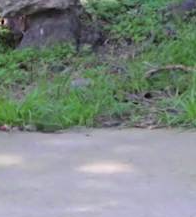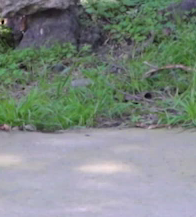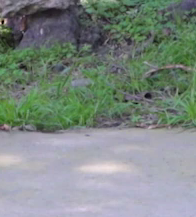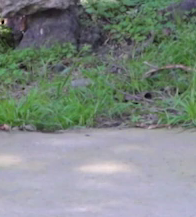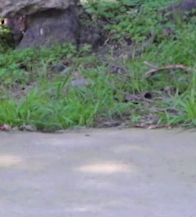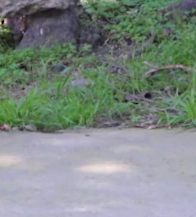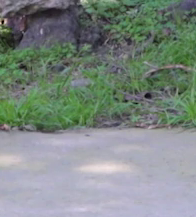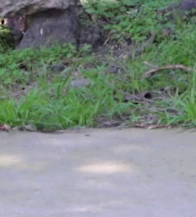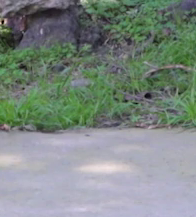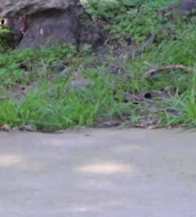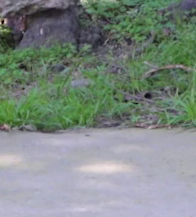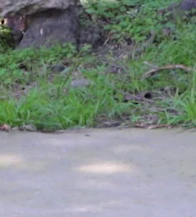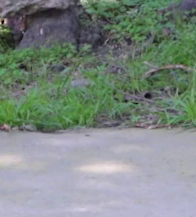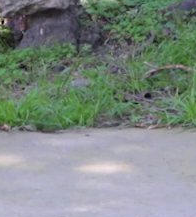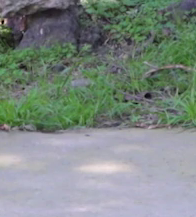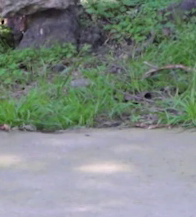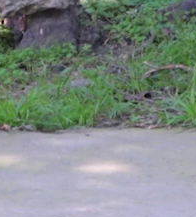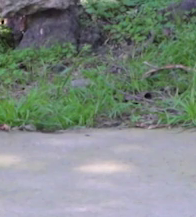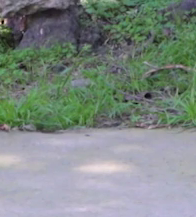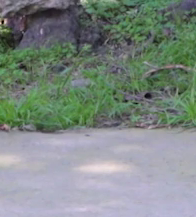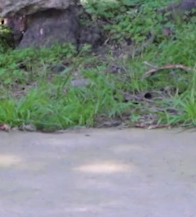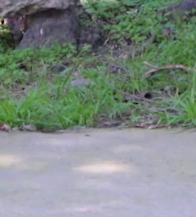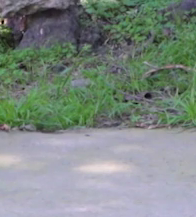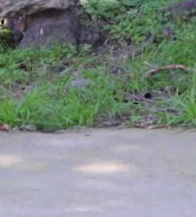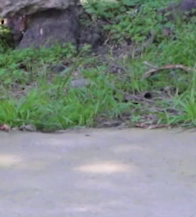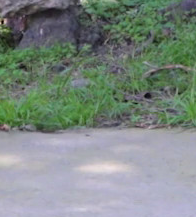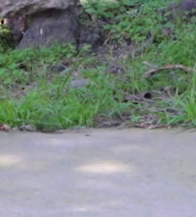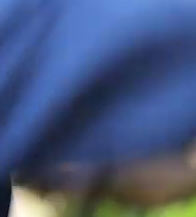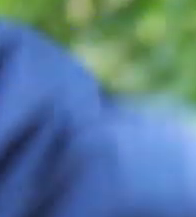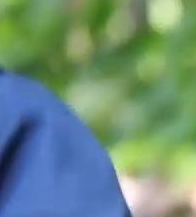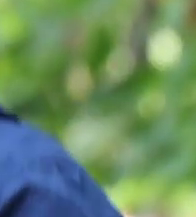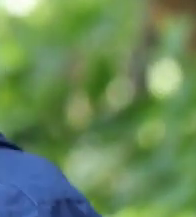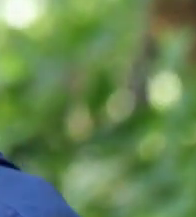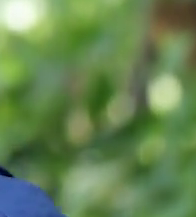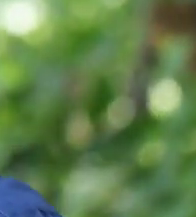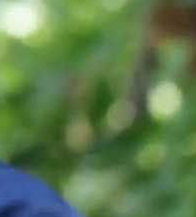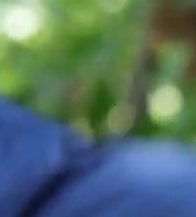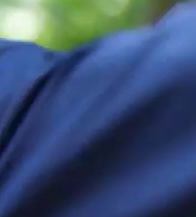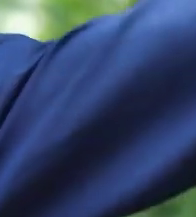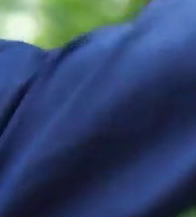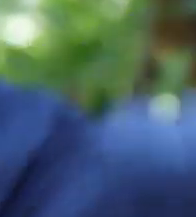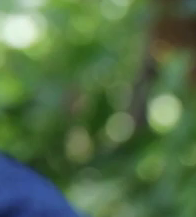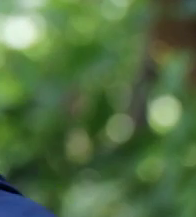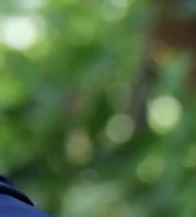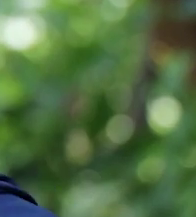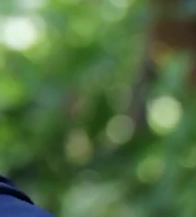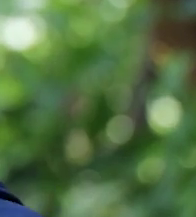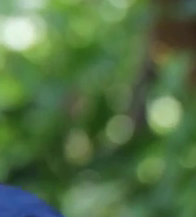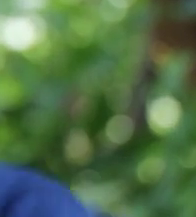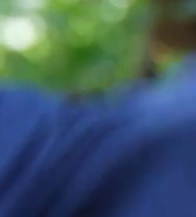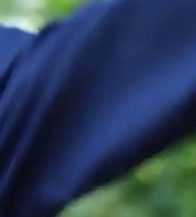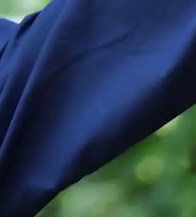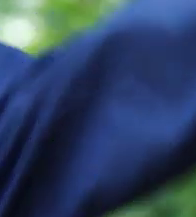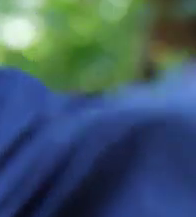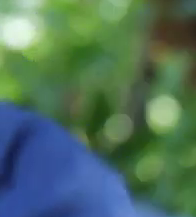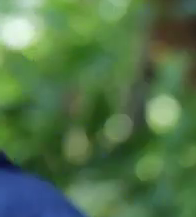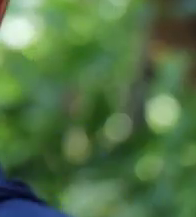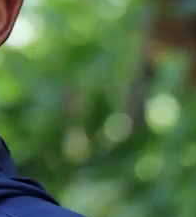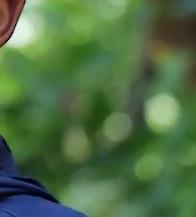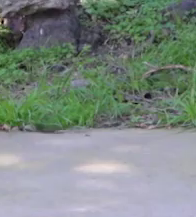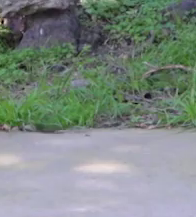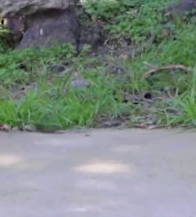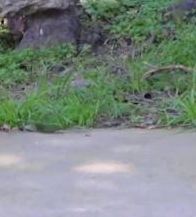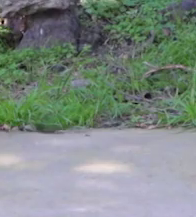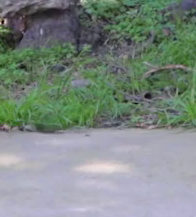Acuérdate de mantener las puntas hacia adentro. Elevación. Sin flexionar las rodillas. Es importante que no flexiones las rodillas.